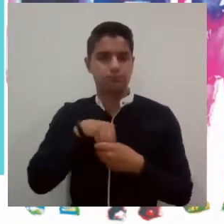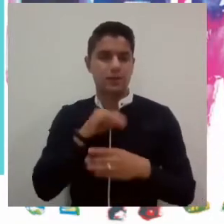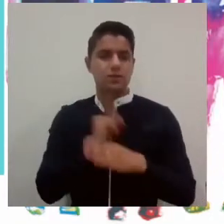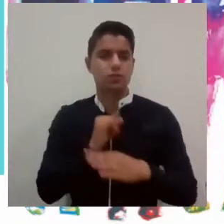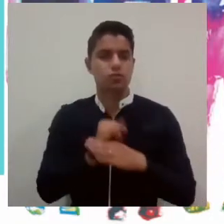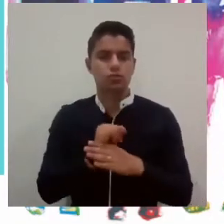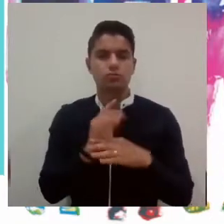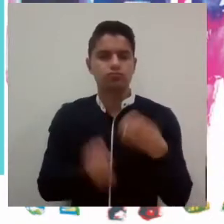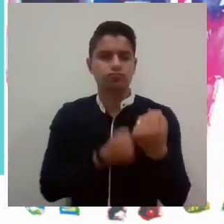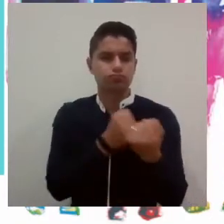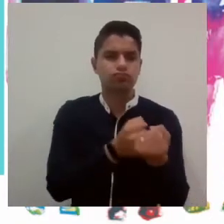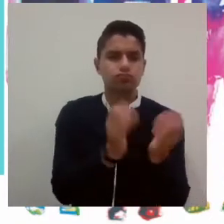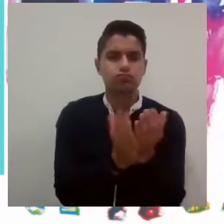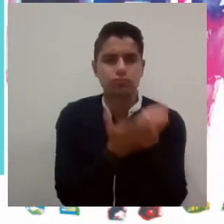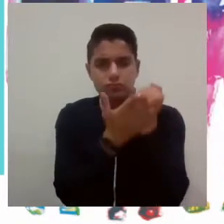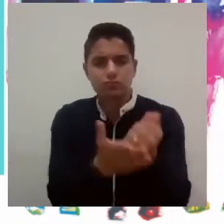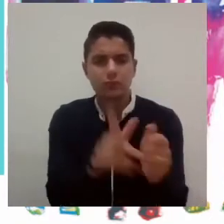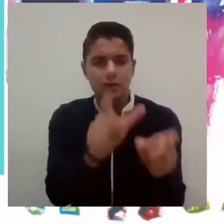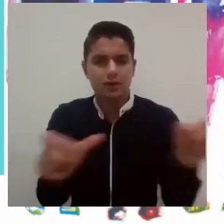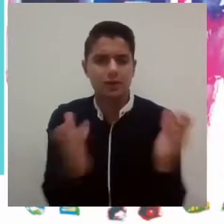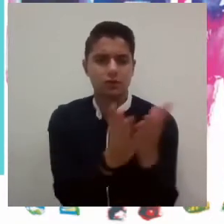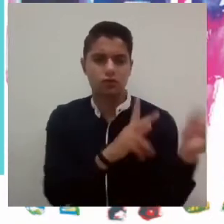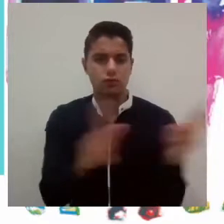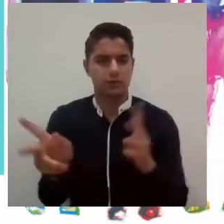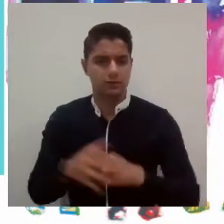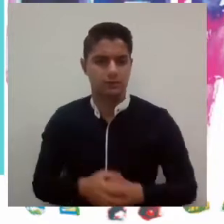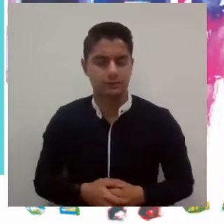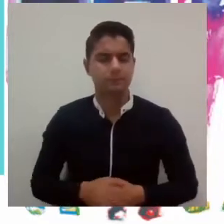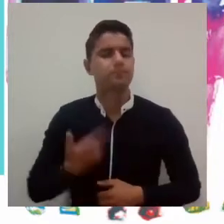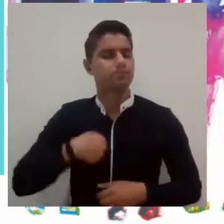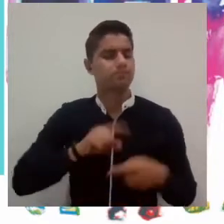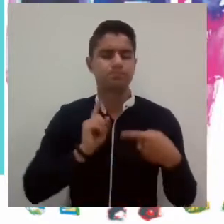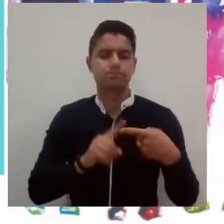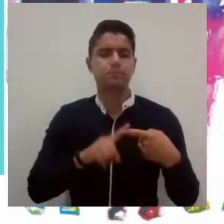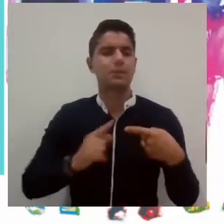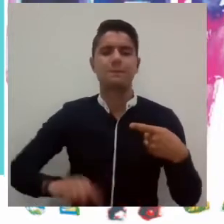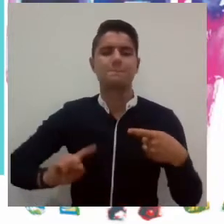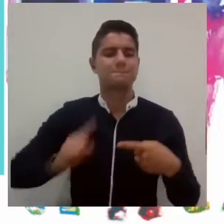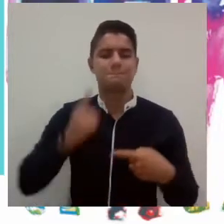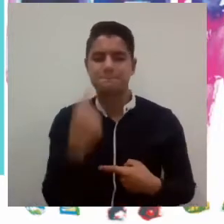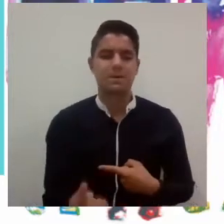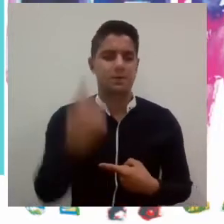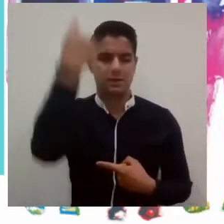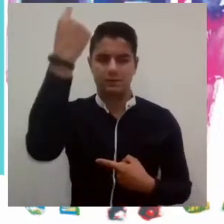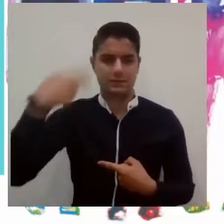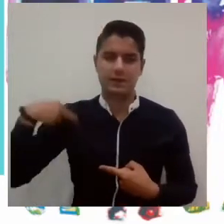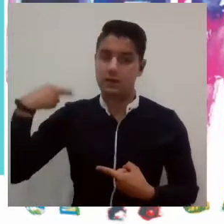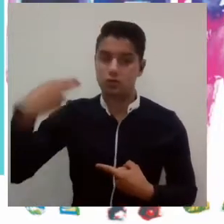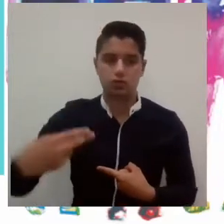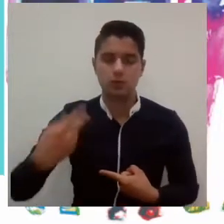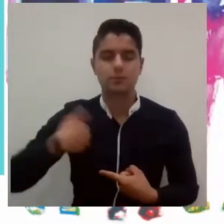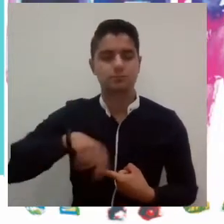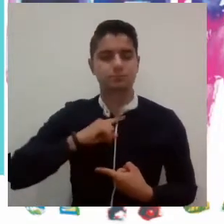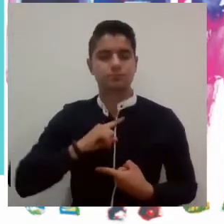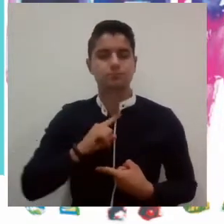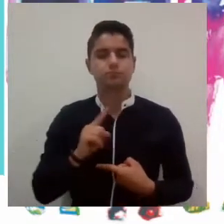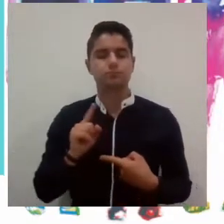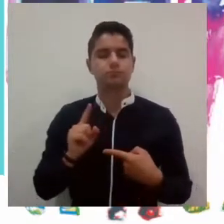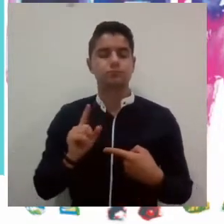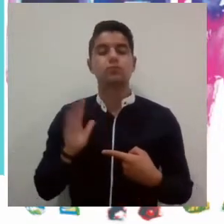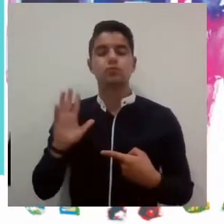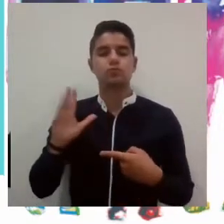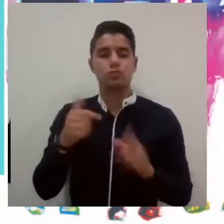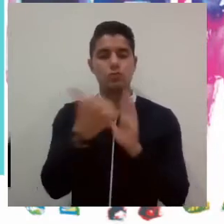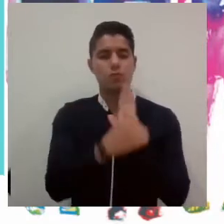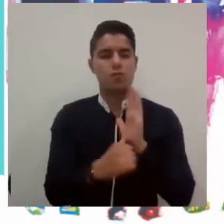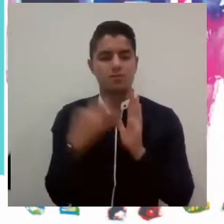y que beneficiaron directamente a nuestros estudiantes. Implementamos por primera vez en toda la historia del IFID un programa que es